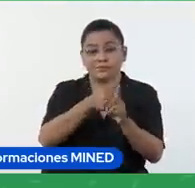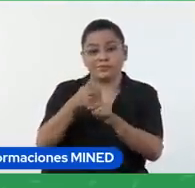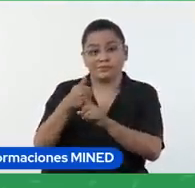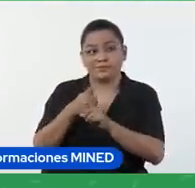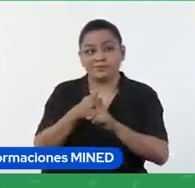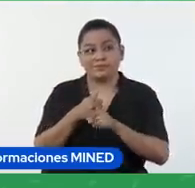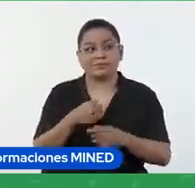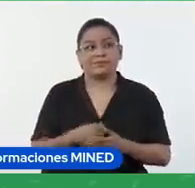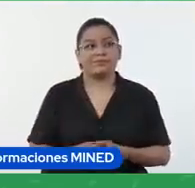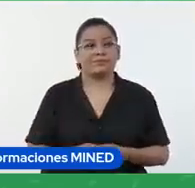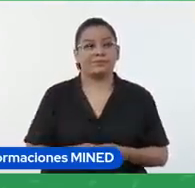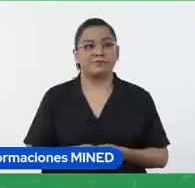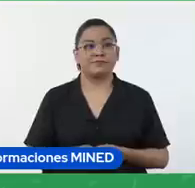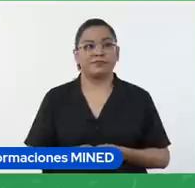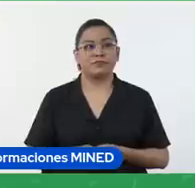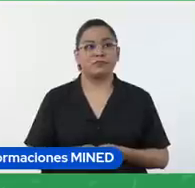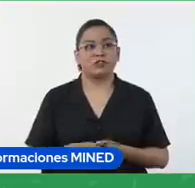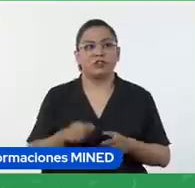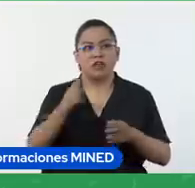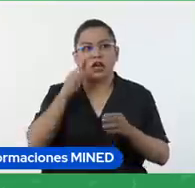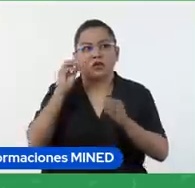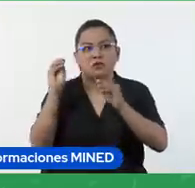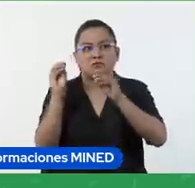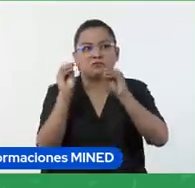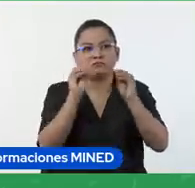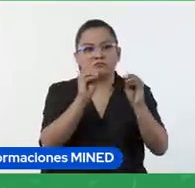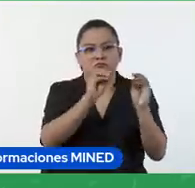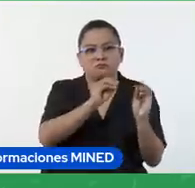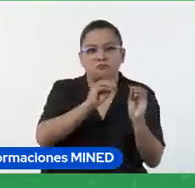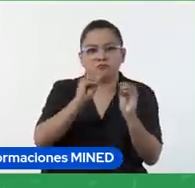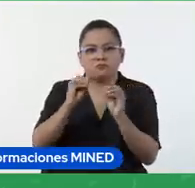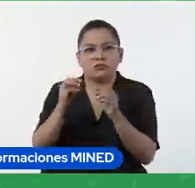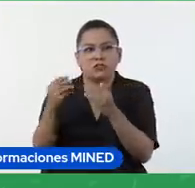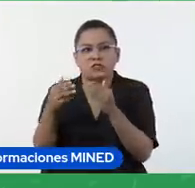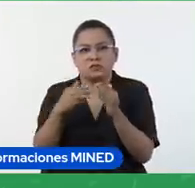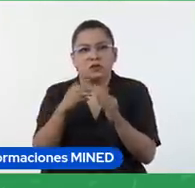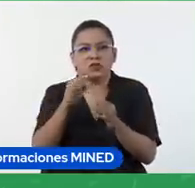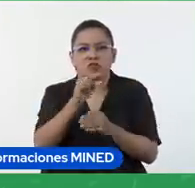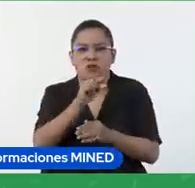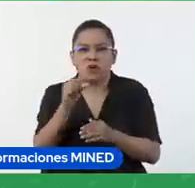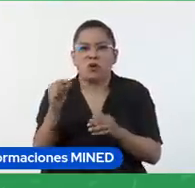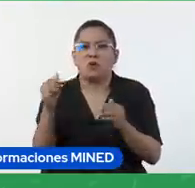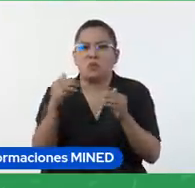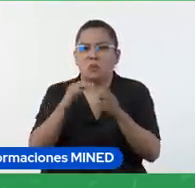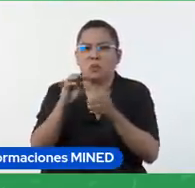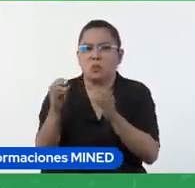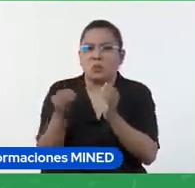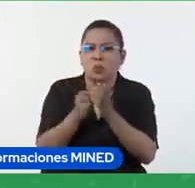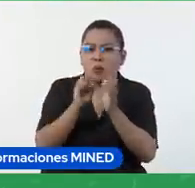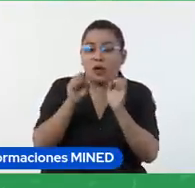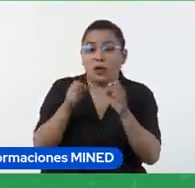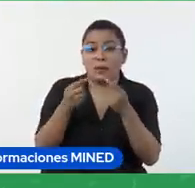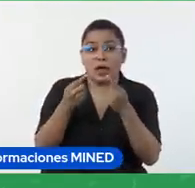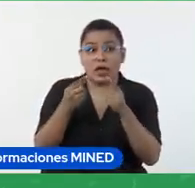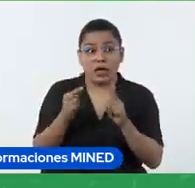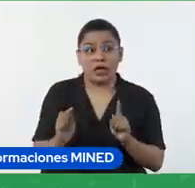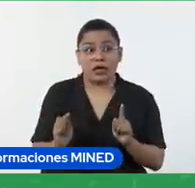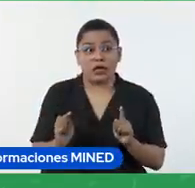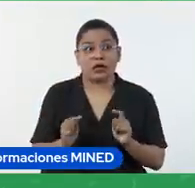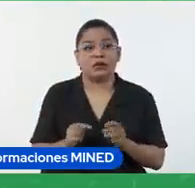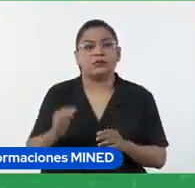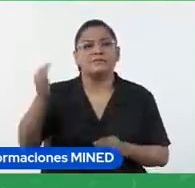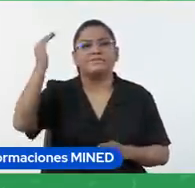y la van dejando en diferentes secciones podrían añadir el nombre también pero si vamos a ver quién está